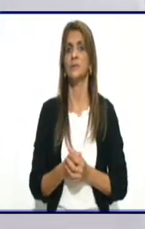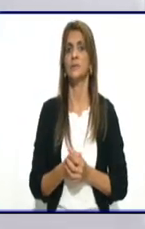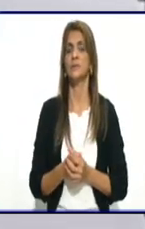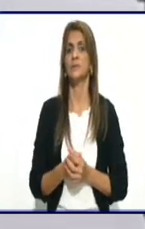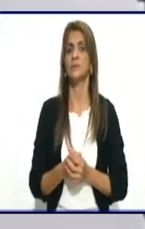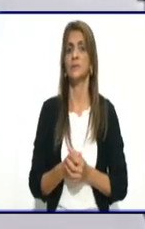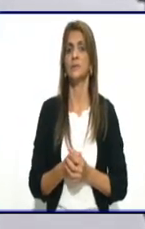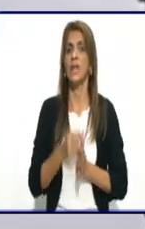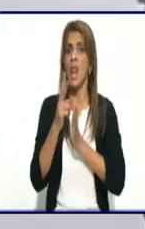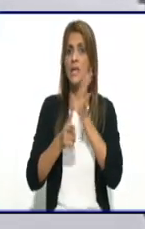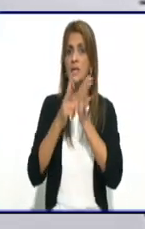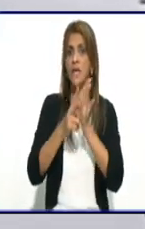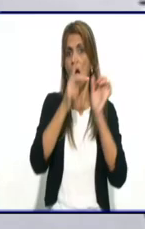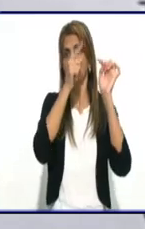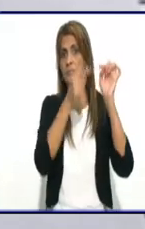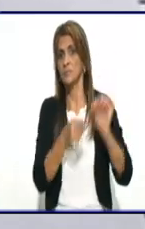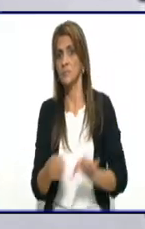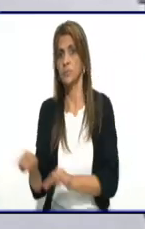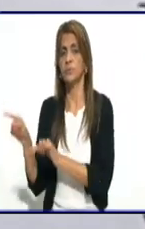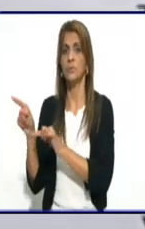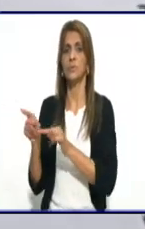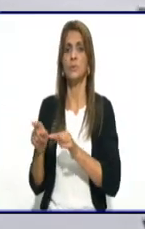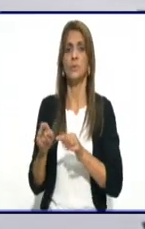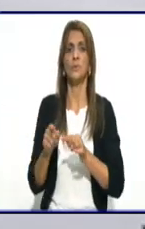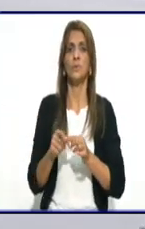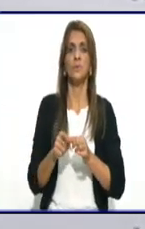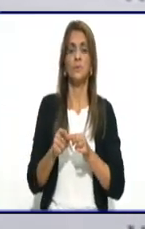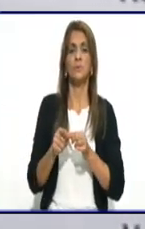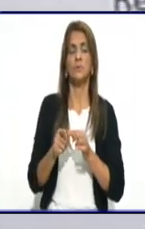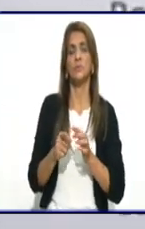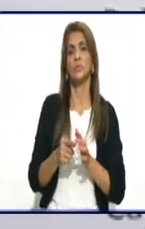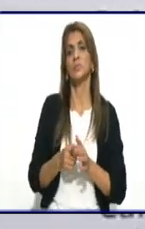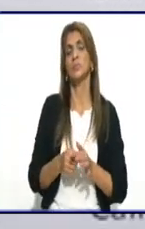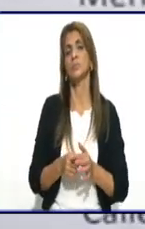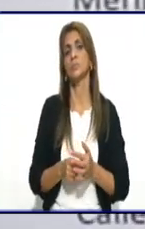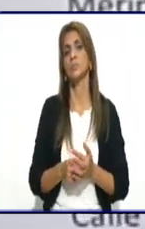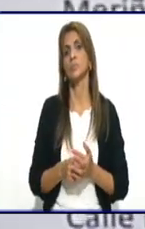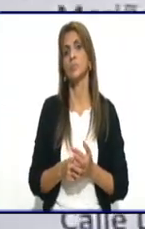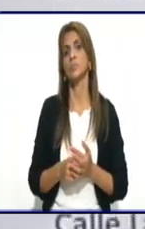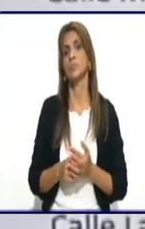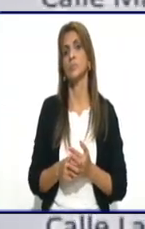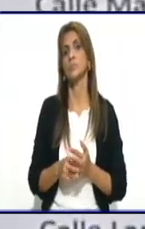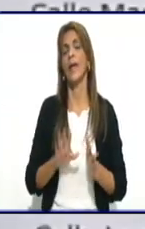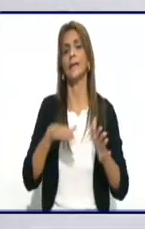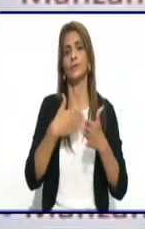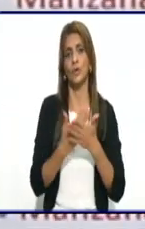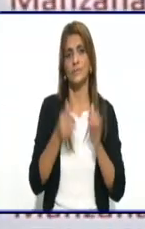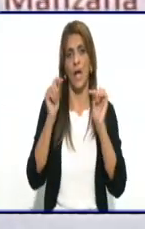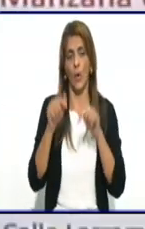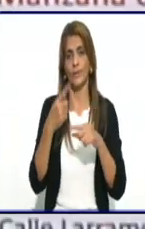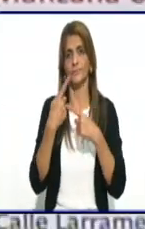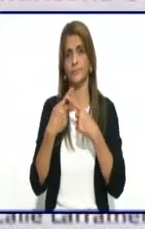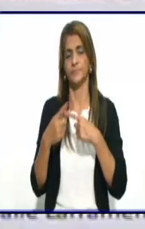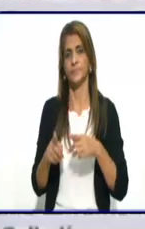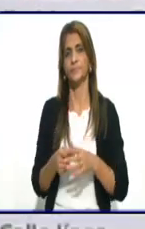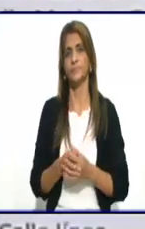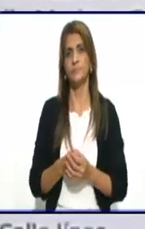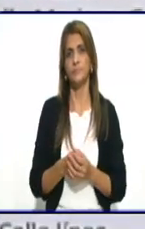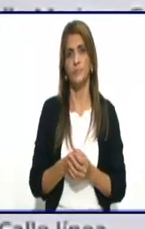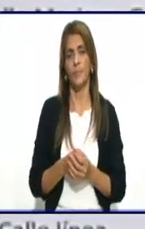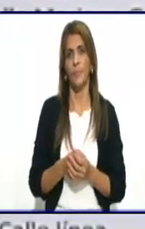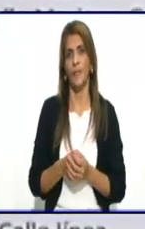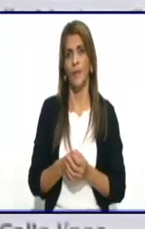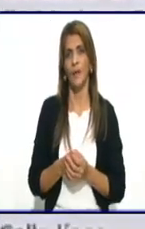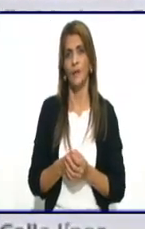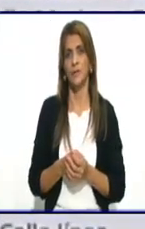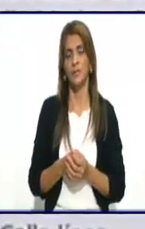y la otra calle que está transversal. Ya, que no recuerdo cuál es. Ya. Nos vamos a Micro 5, entonces. Esa es la manzana 45.